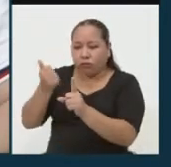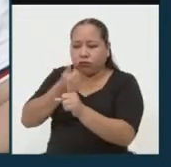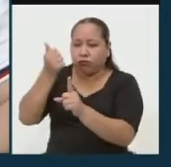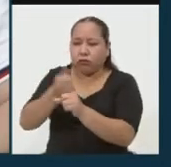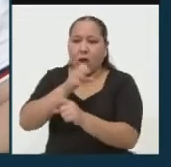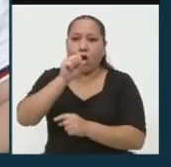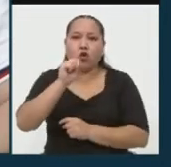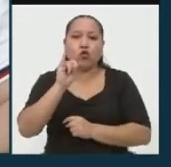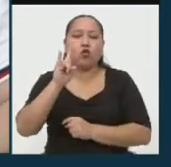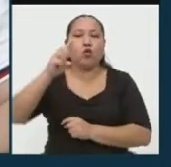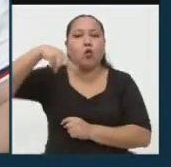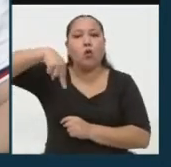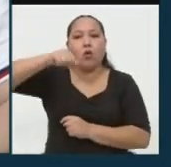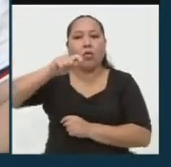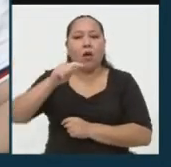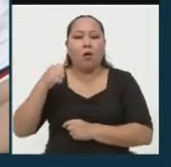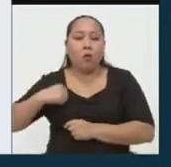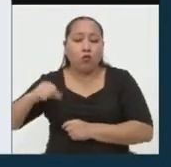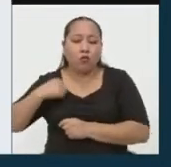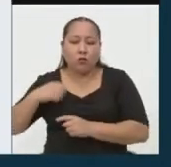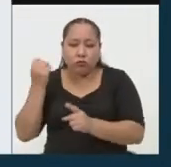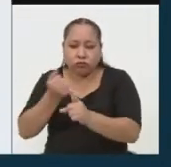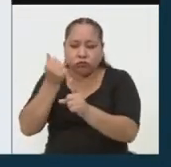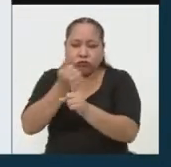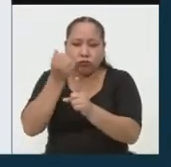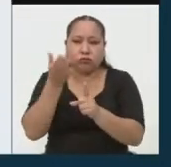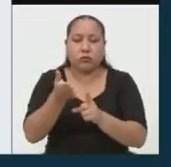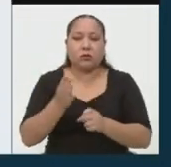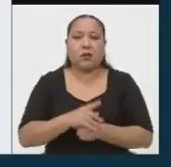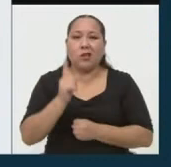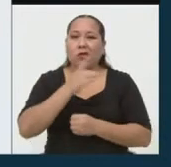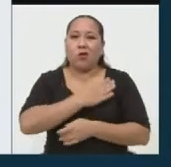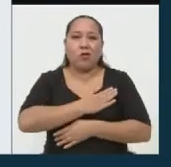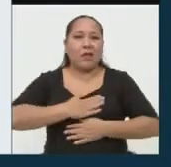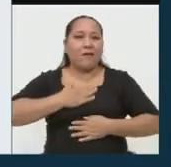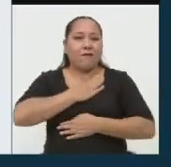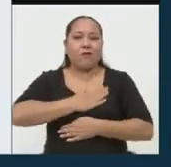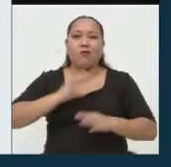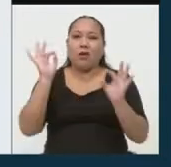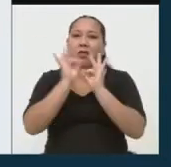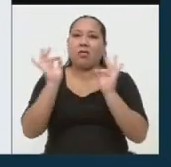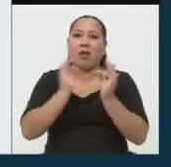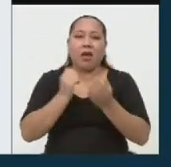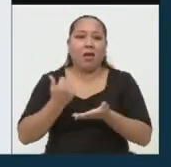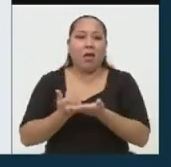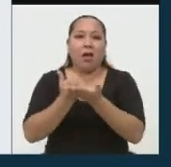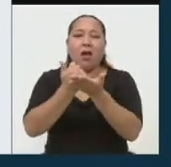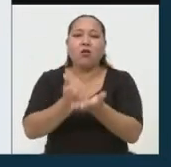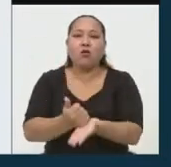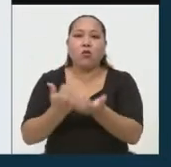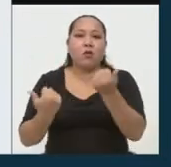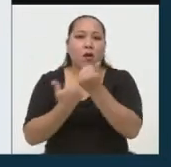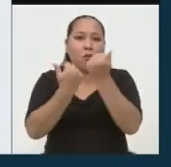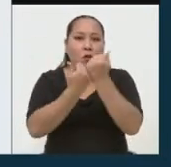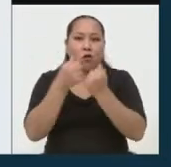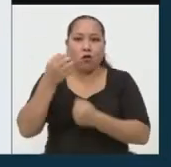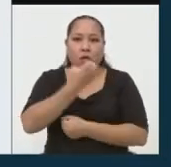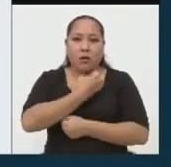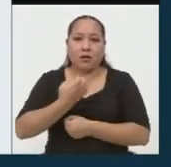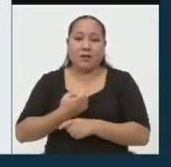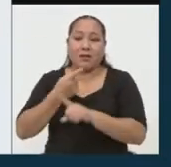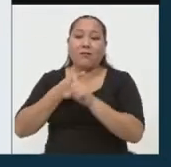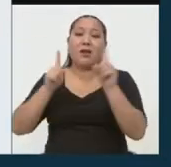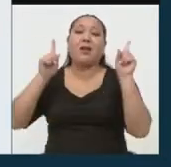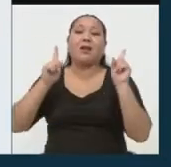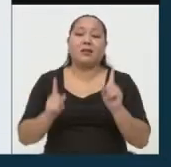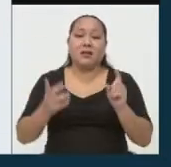las UNAD, por las municipalidades y no gozan de ningún beneficio de parte del Estado. A diferencia de las